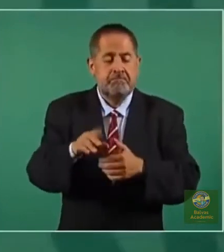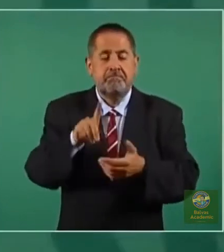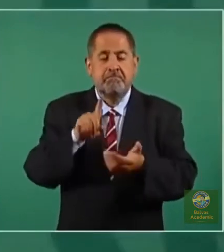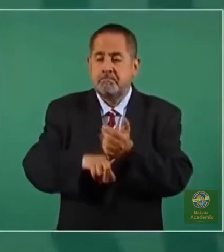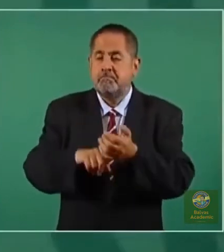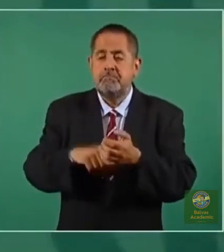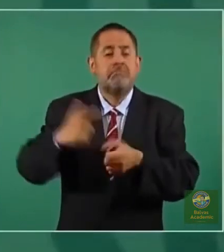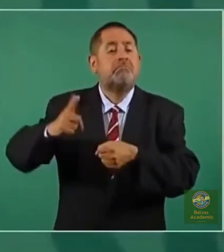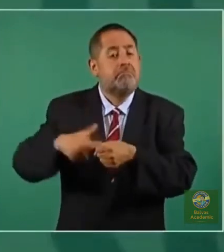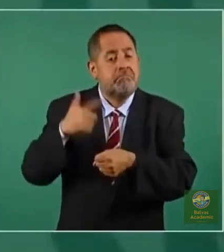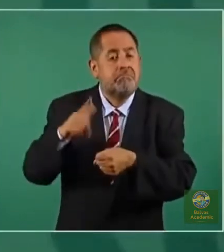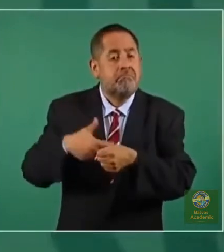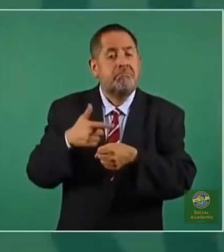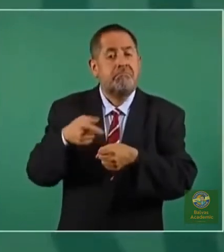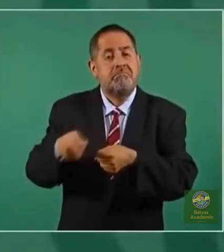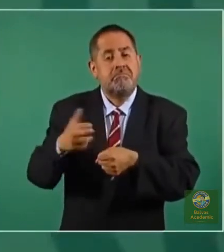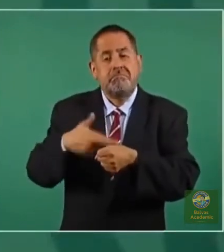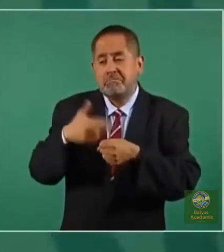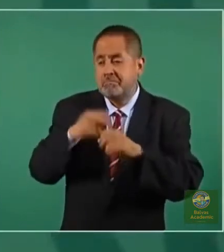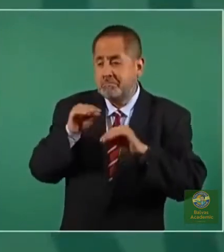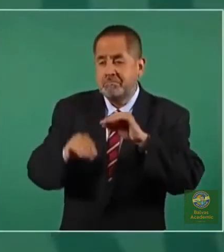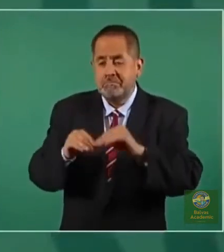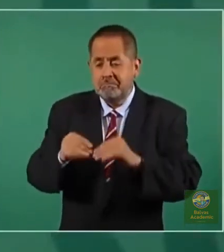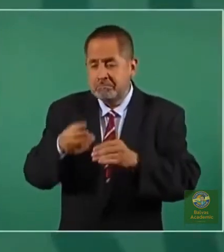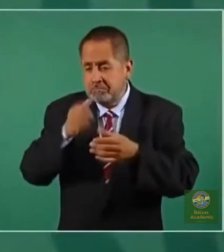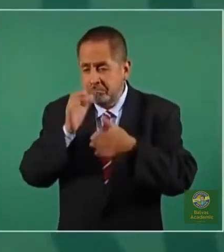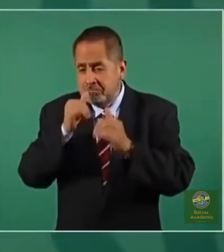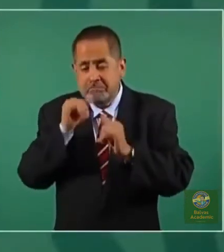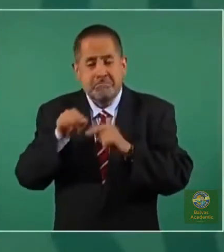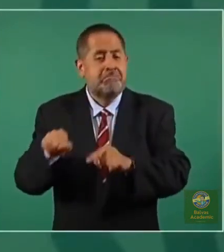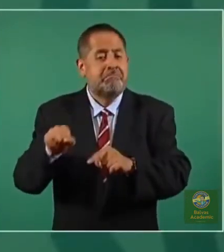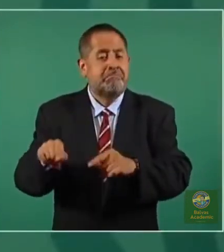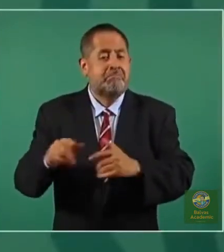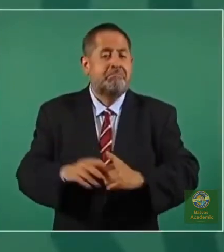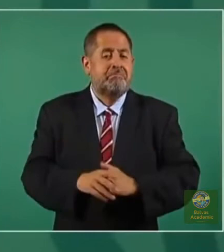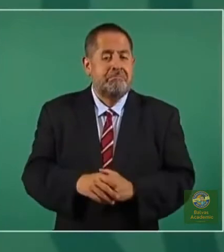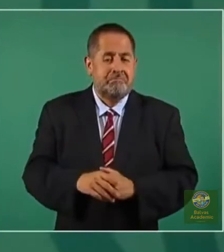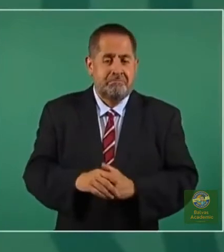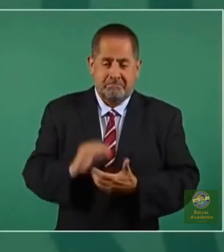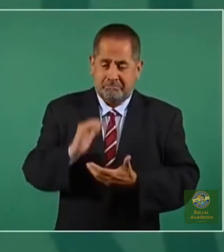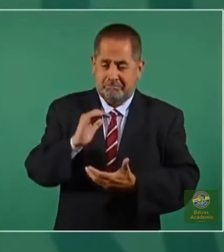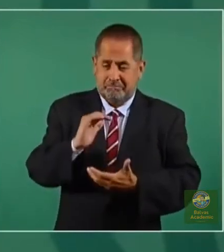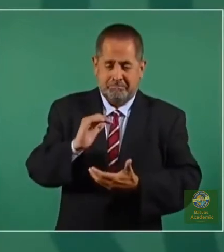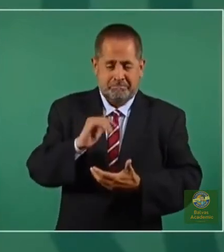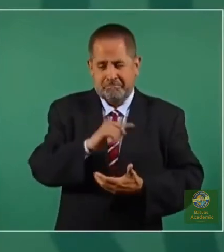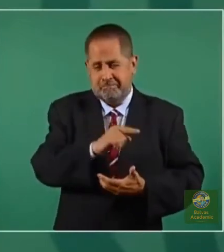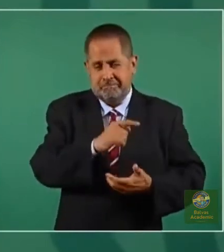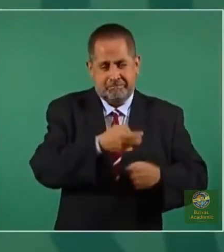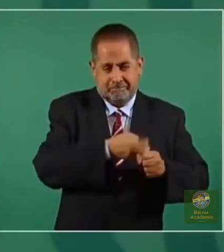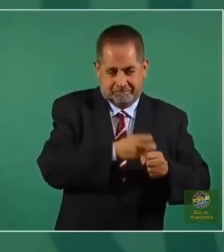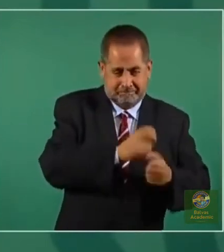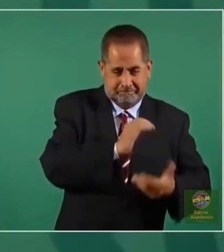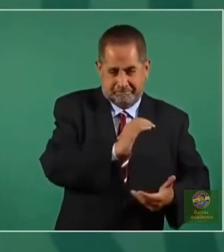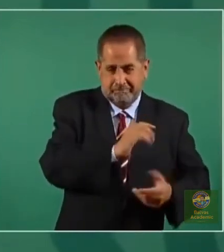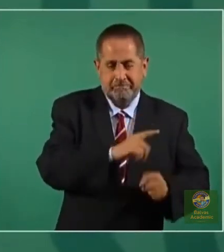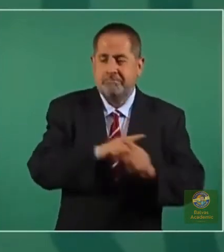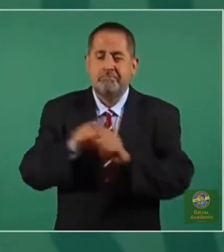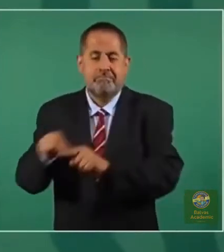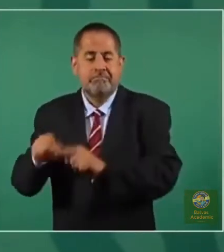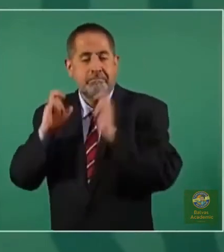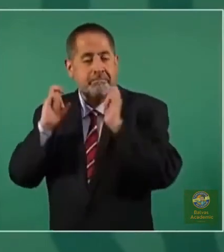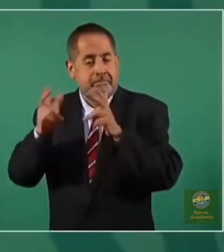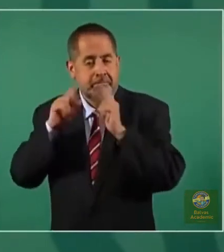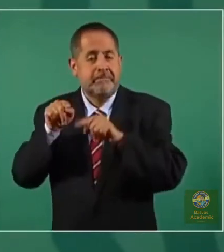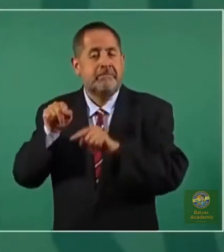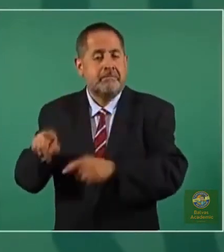cahuamas y las cervezas. Bueno, en